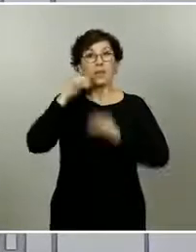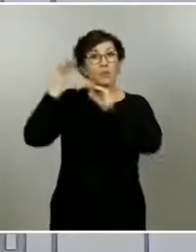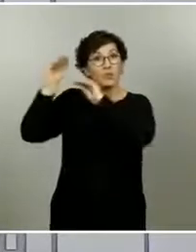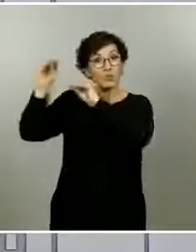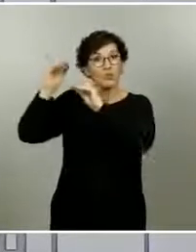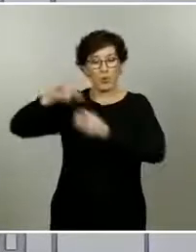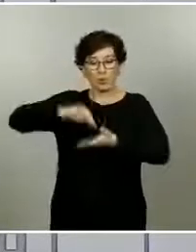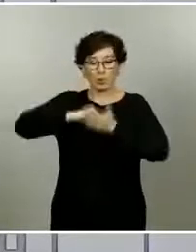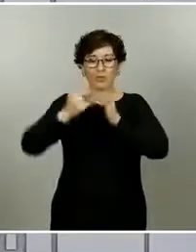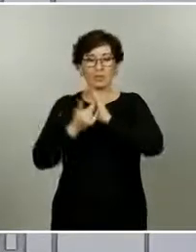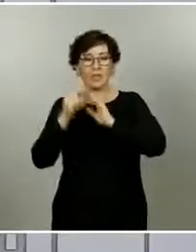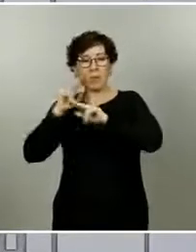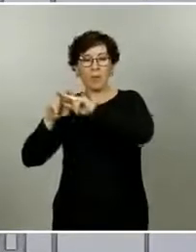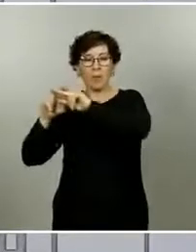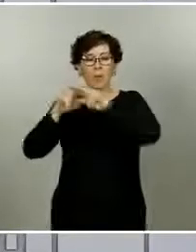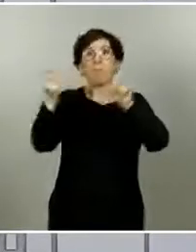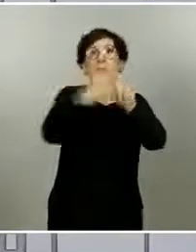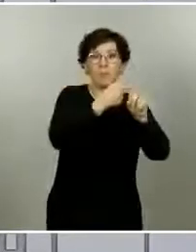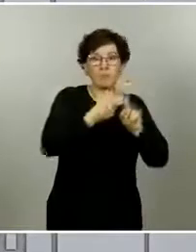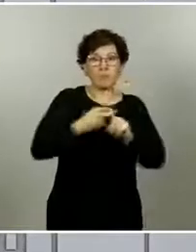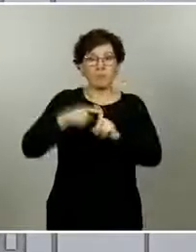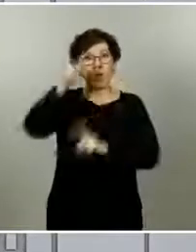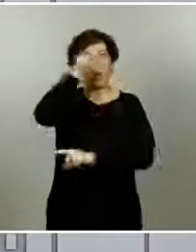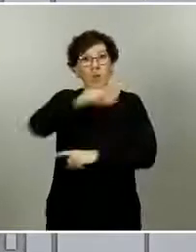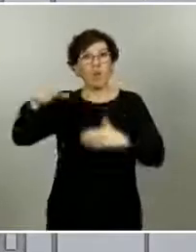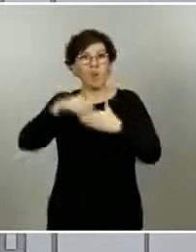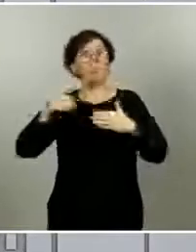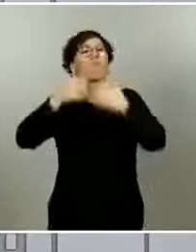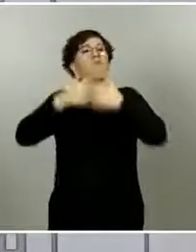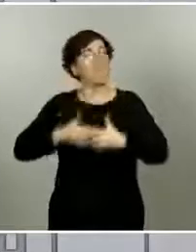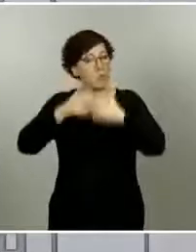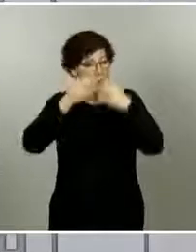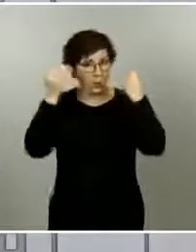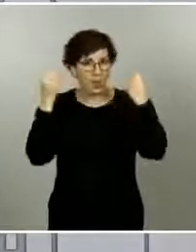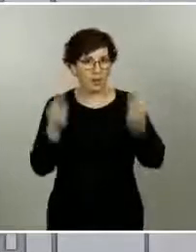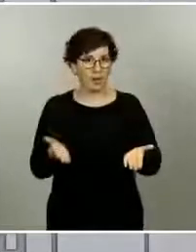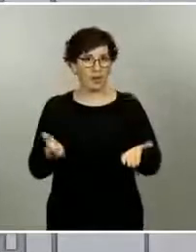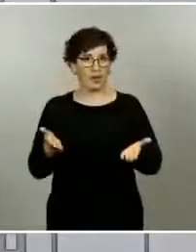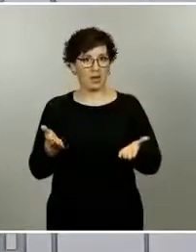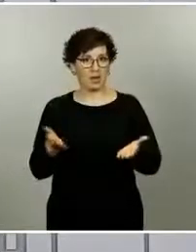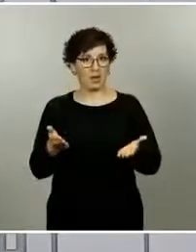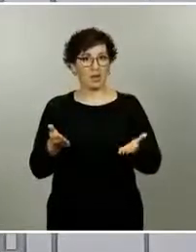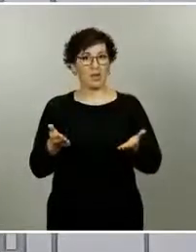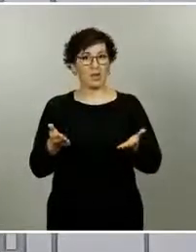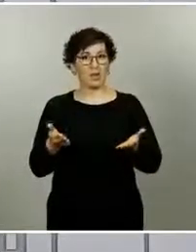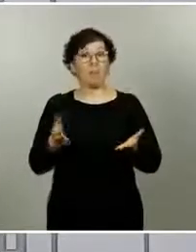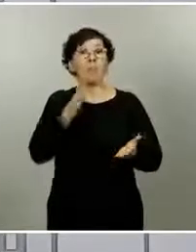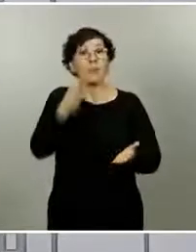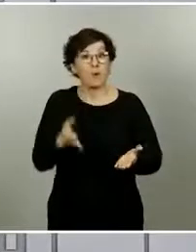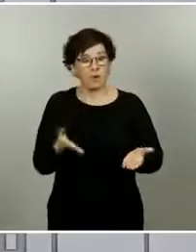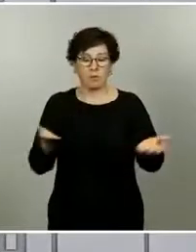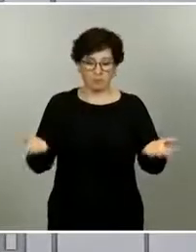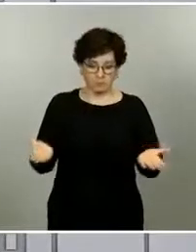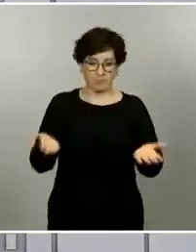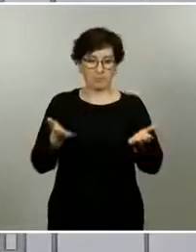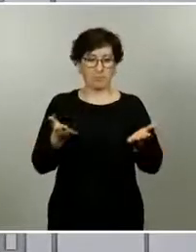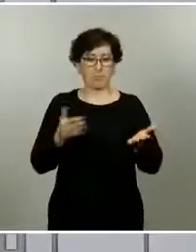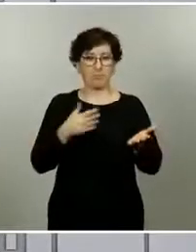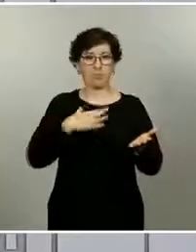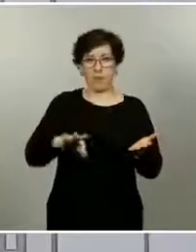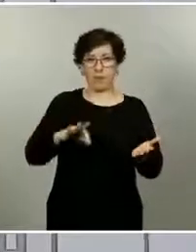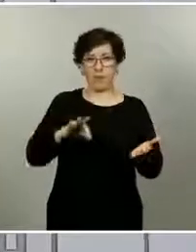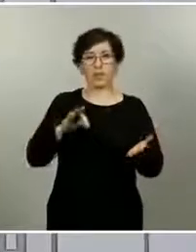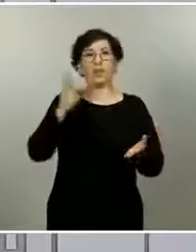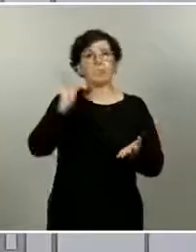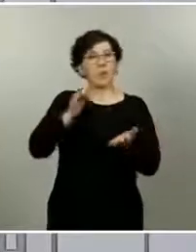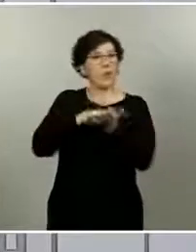sistemas de detección de pacientes han funcionado realmente muy bien esto tiene varias explicaciones es cierto